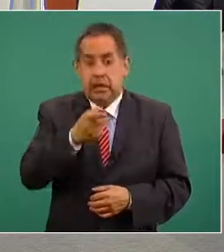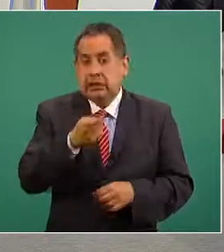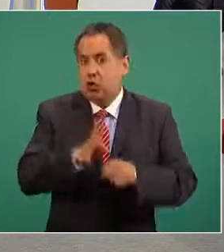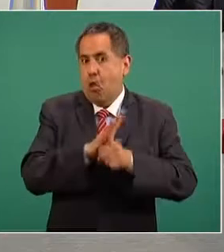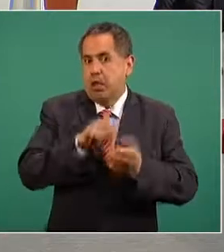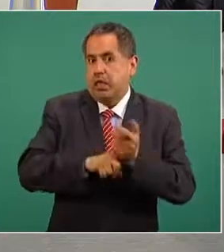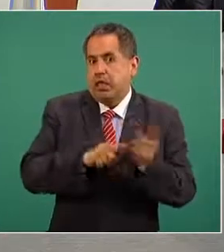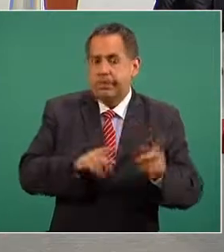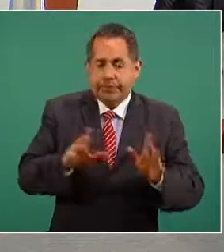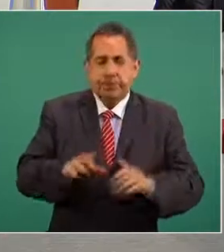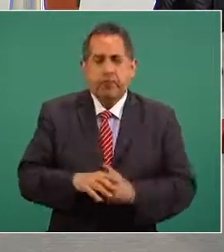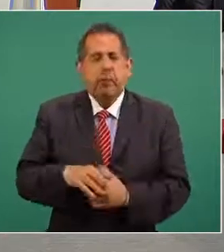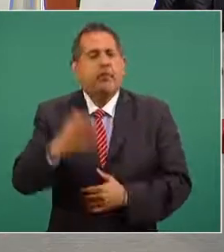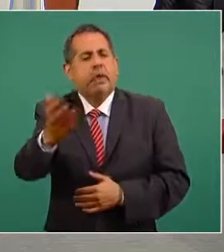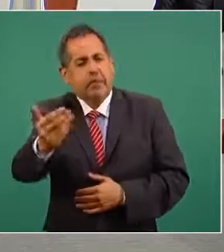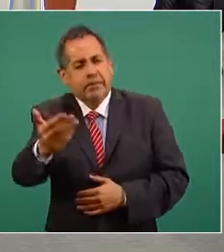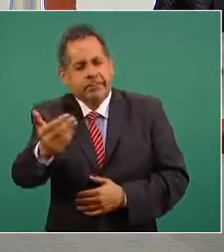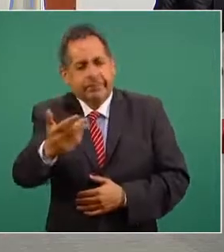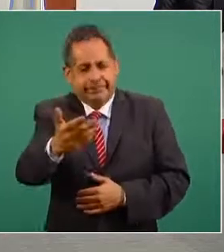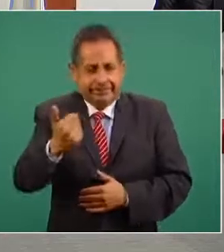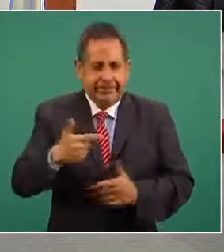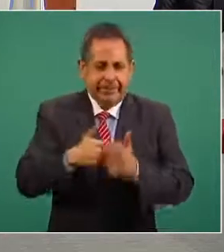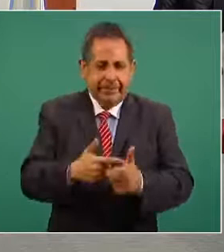COVID adelante